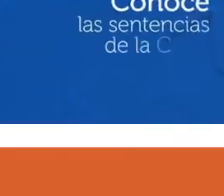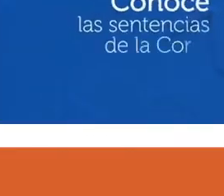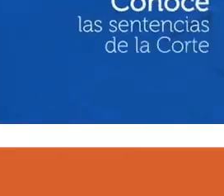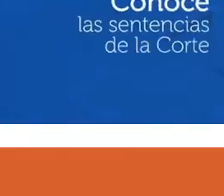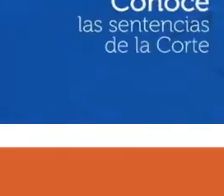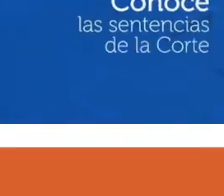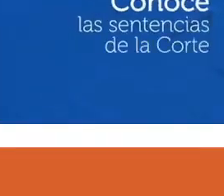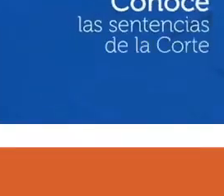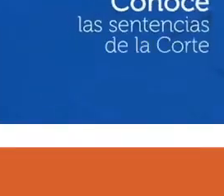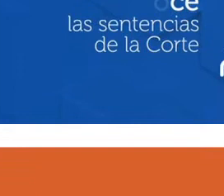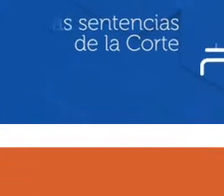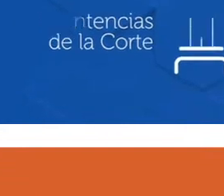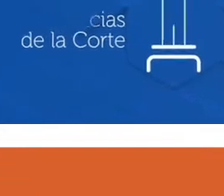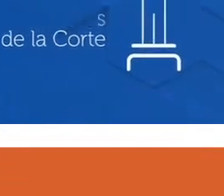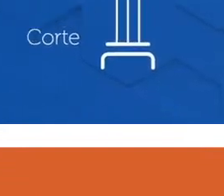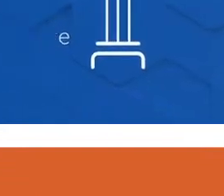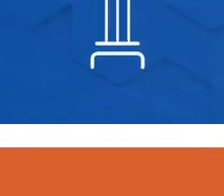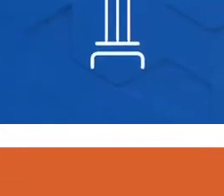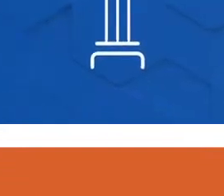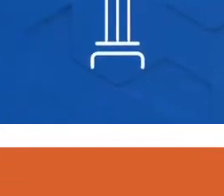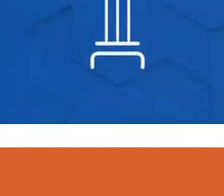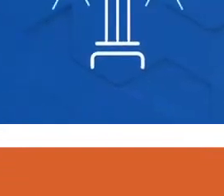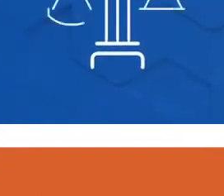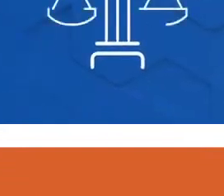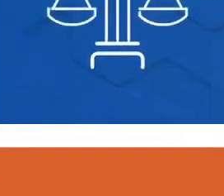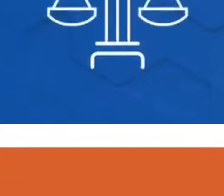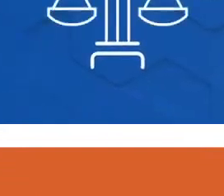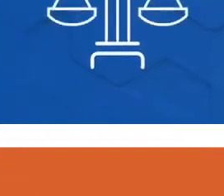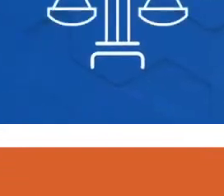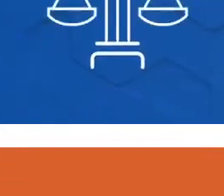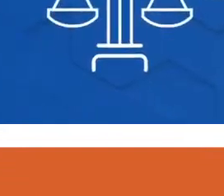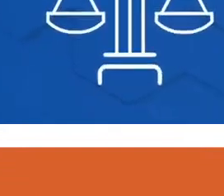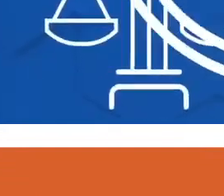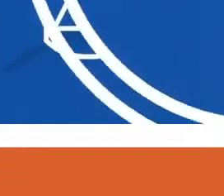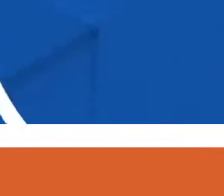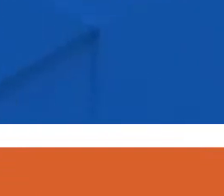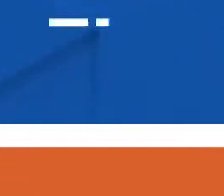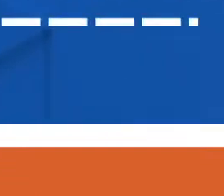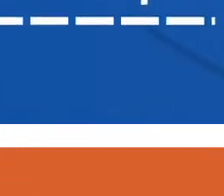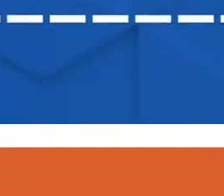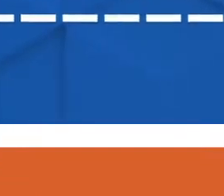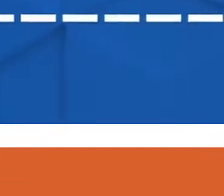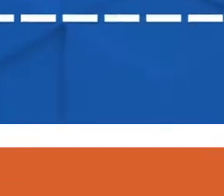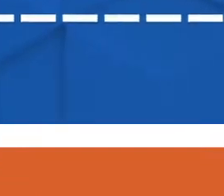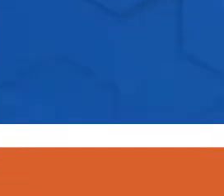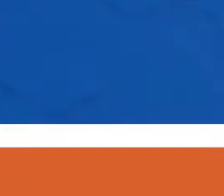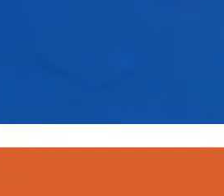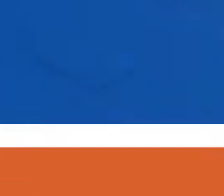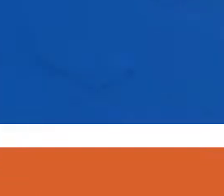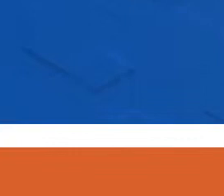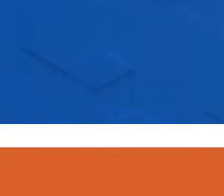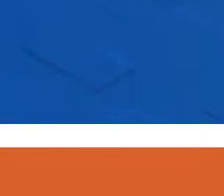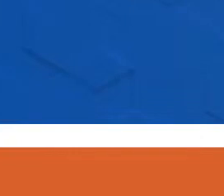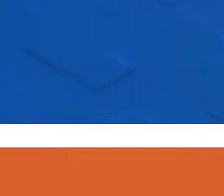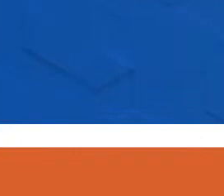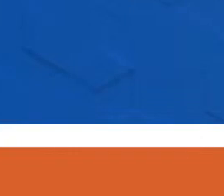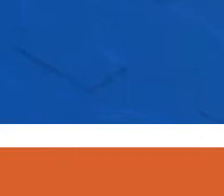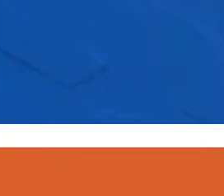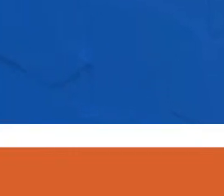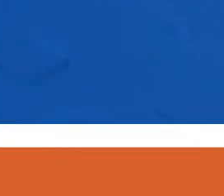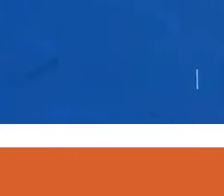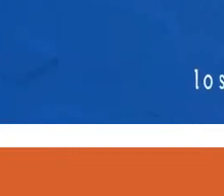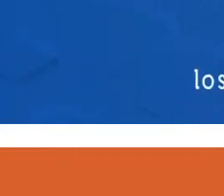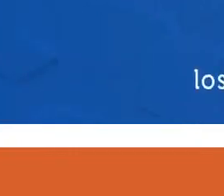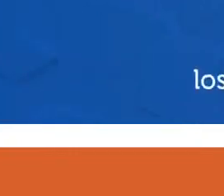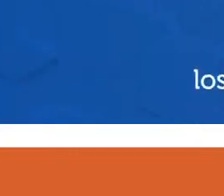Conoce las sentencias de la Corte que protegen los derechos humanos de todas las personas. Para ampliar tu conocimiento sobre el trabajo jurisdiccional,